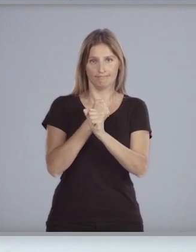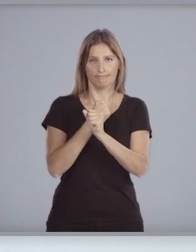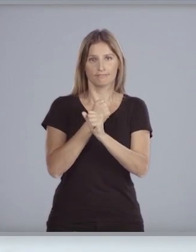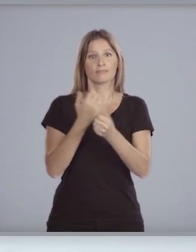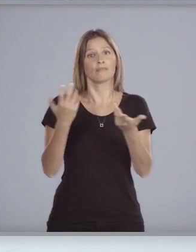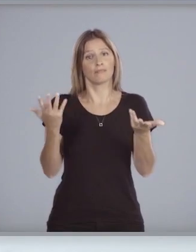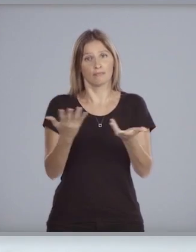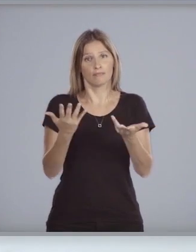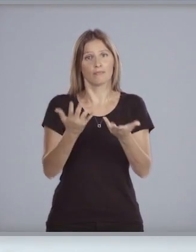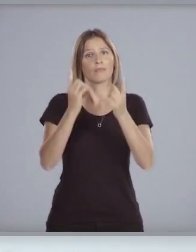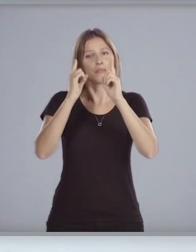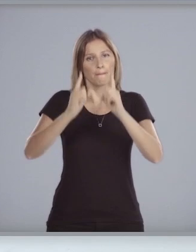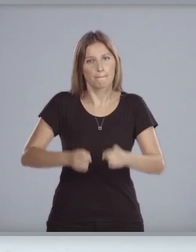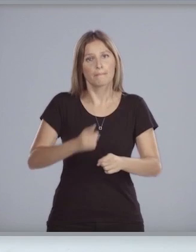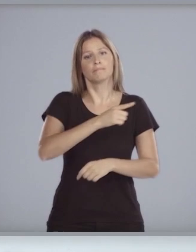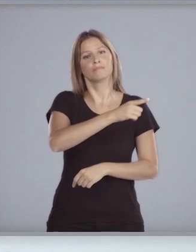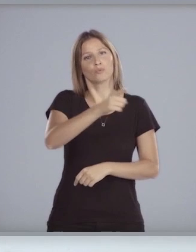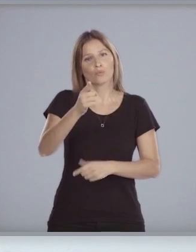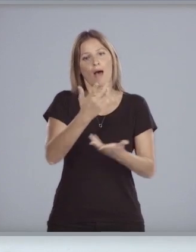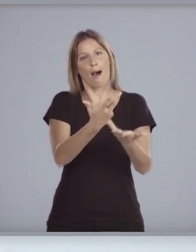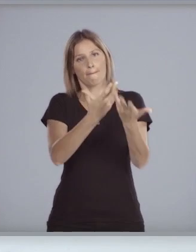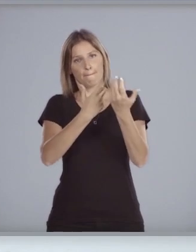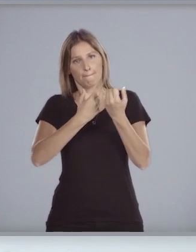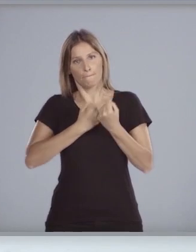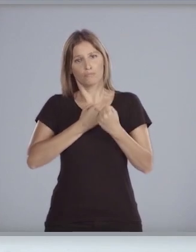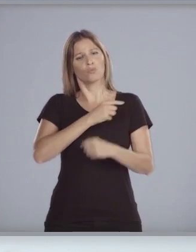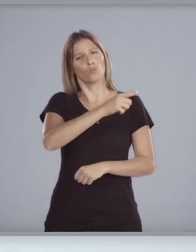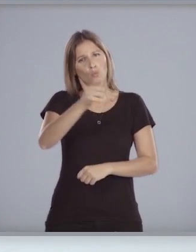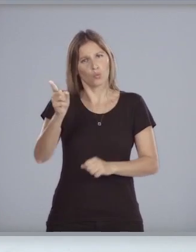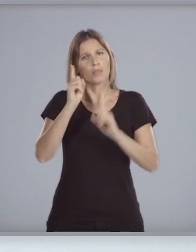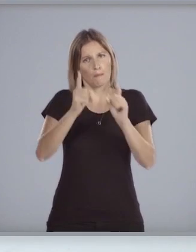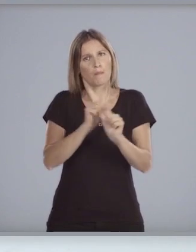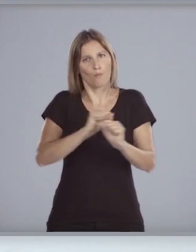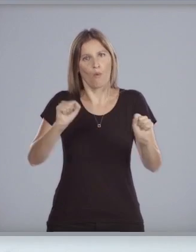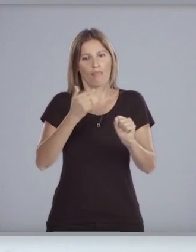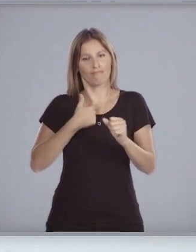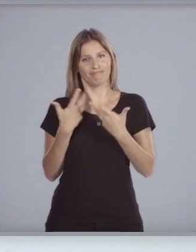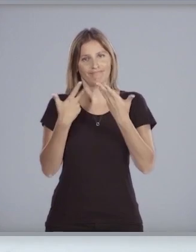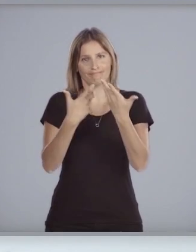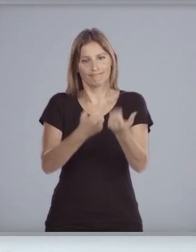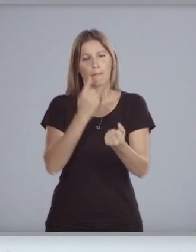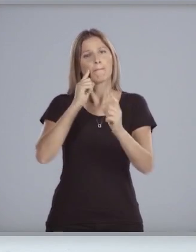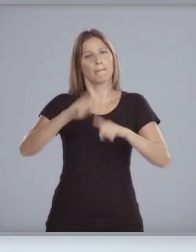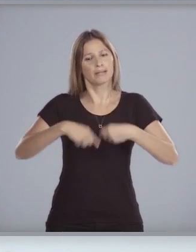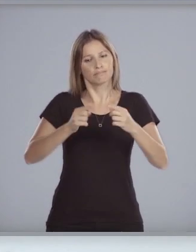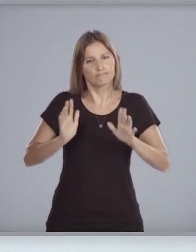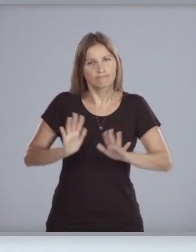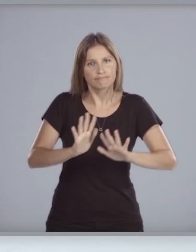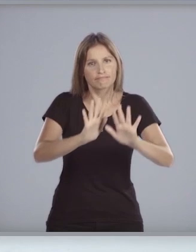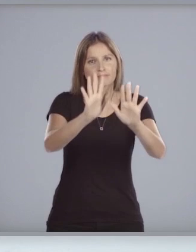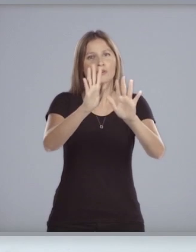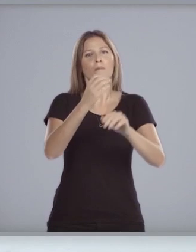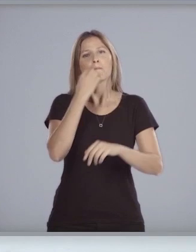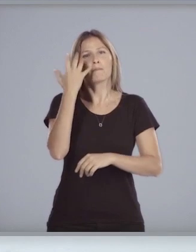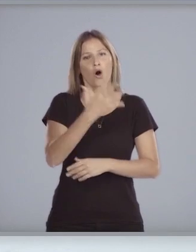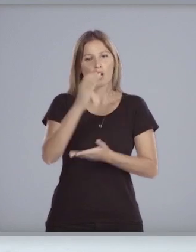Y por supuesto cuento con ustedes, como ustedes pueden contar conmigo para seguir construyendo juntos